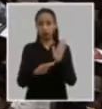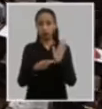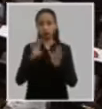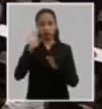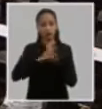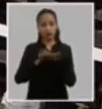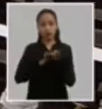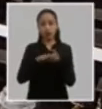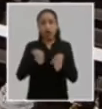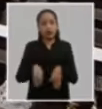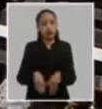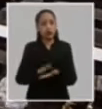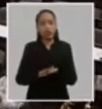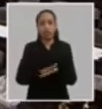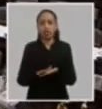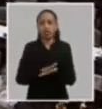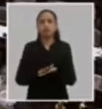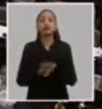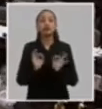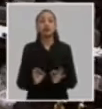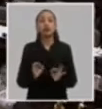bueno aprobado por el nivel